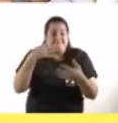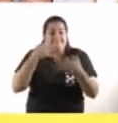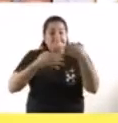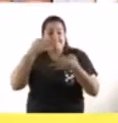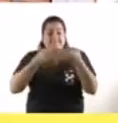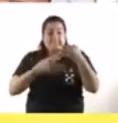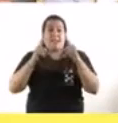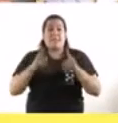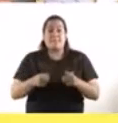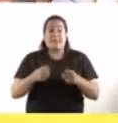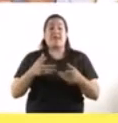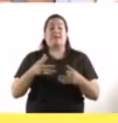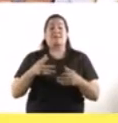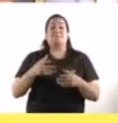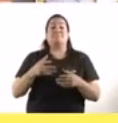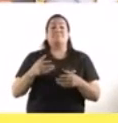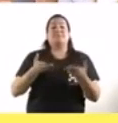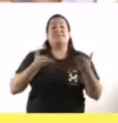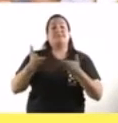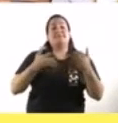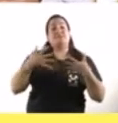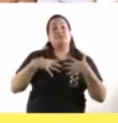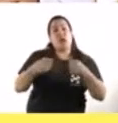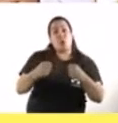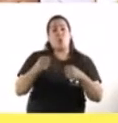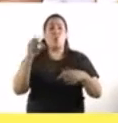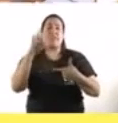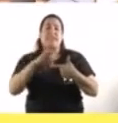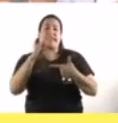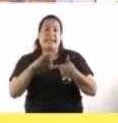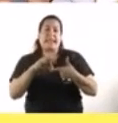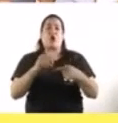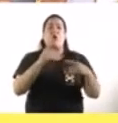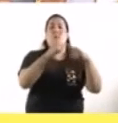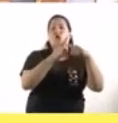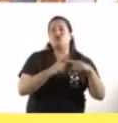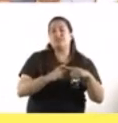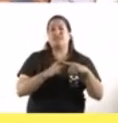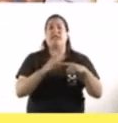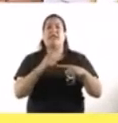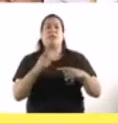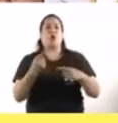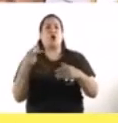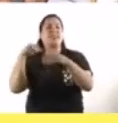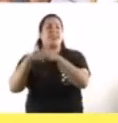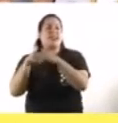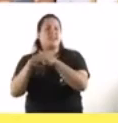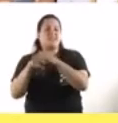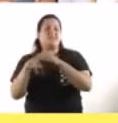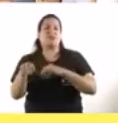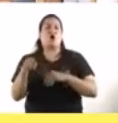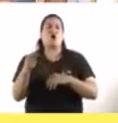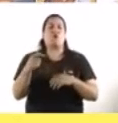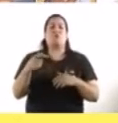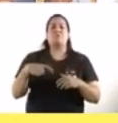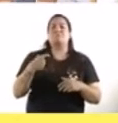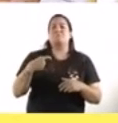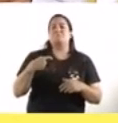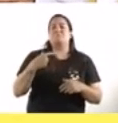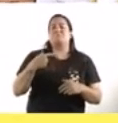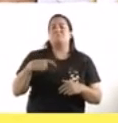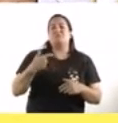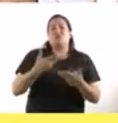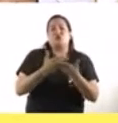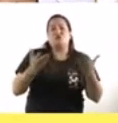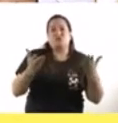uso de los servicios de salud los testeos la positividad el uso de las camas de internación general en el sector público la seguridad social y los privados